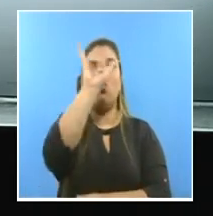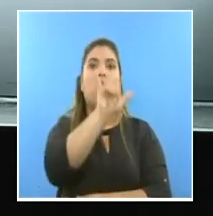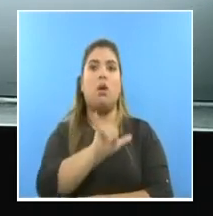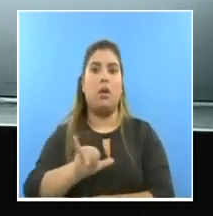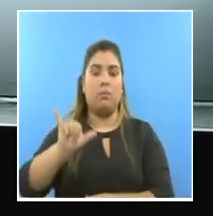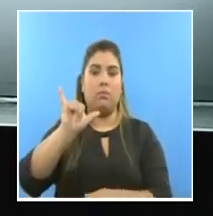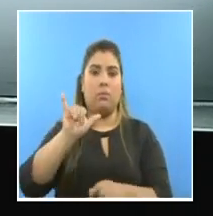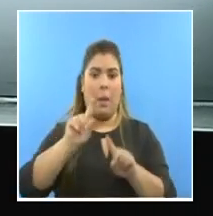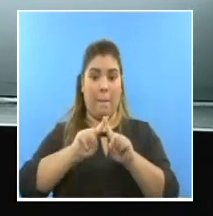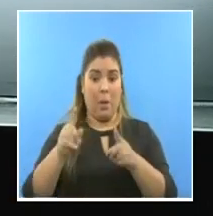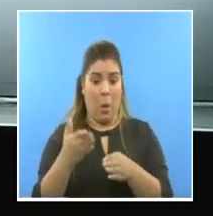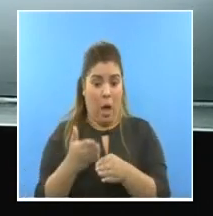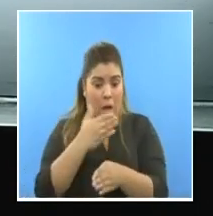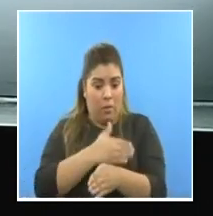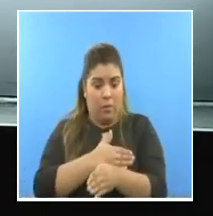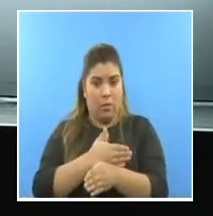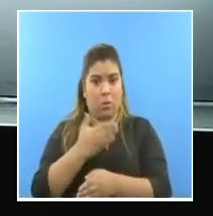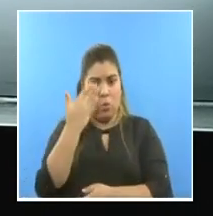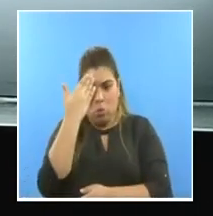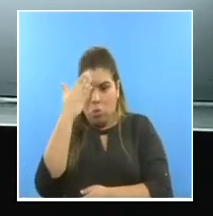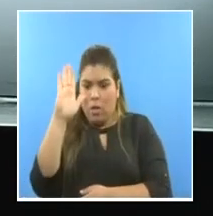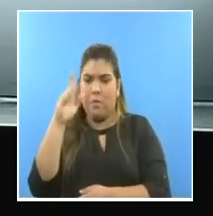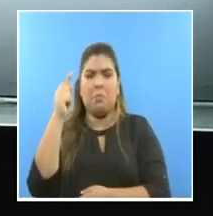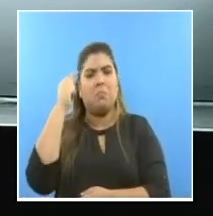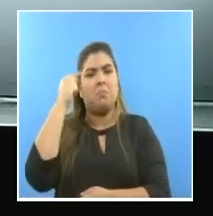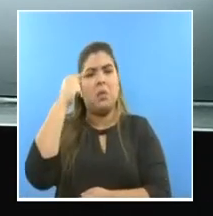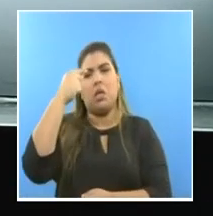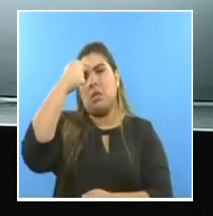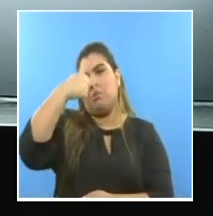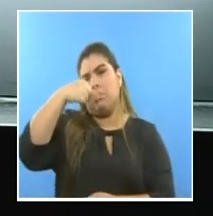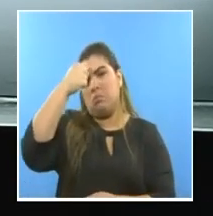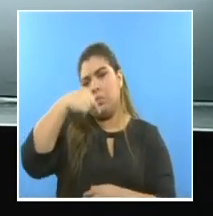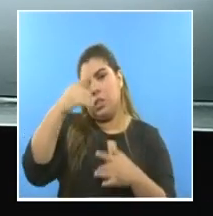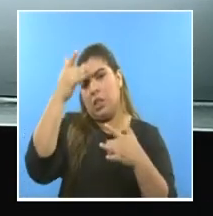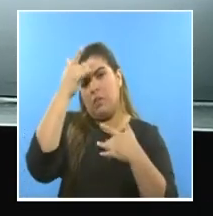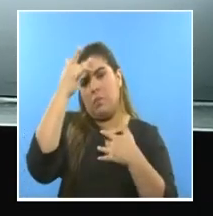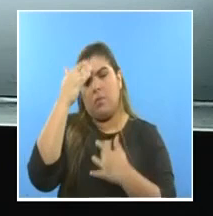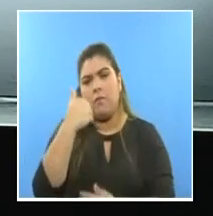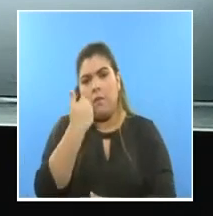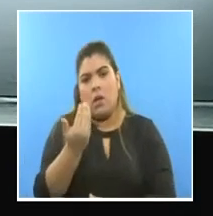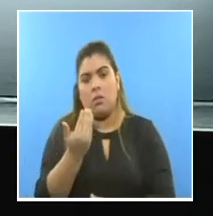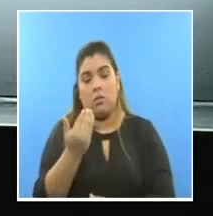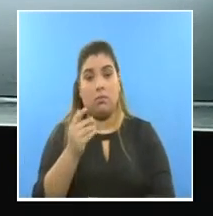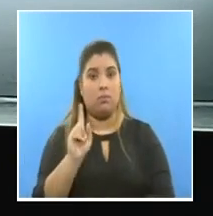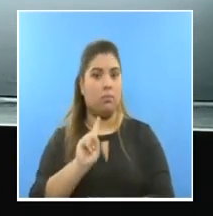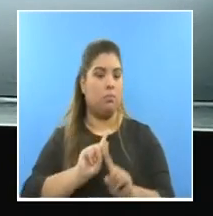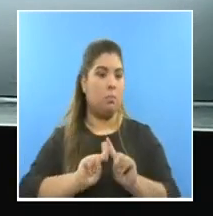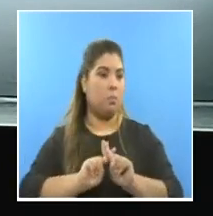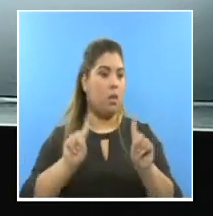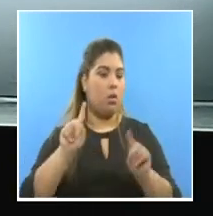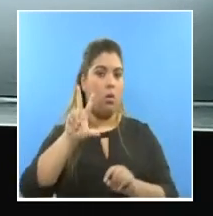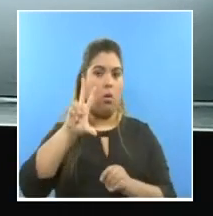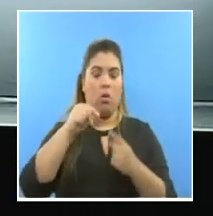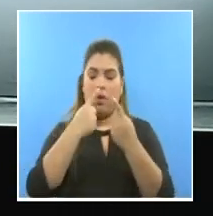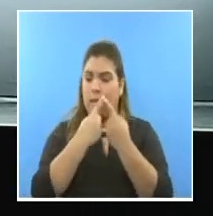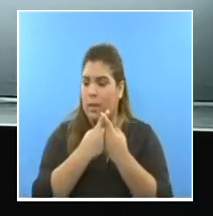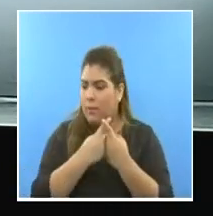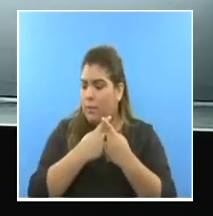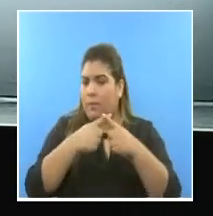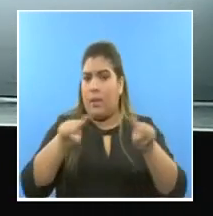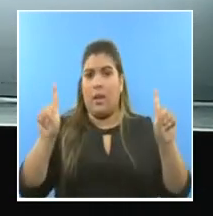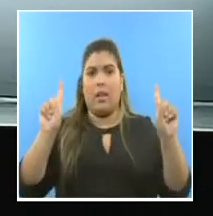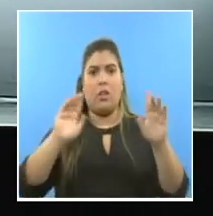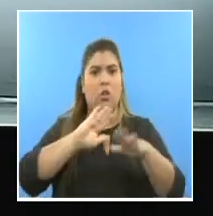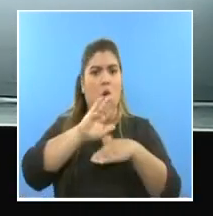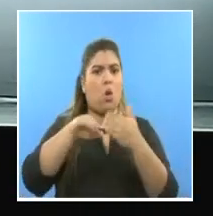una simple gripe y pensamos que la íbamos a vencer rápidamente. Pero las historias de las pandemias son lo que estamos